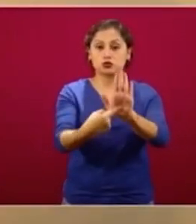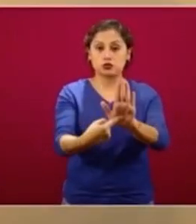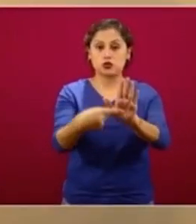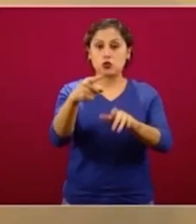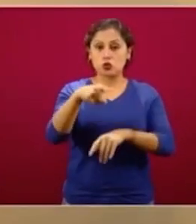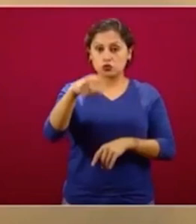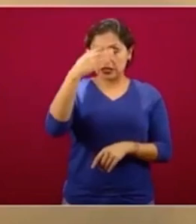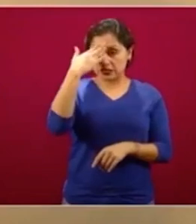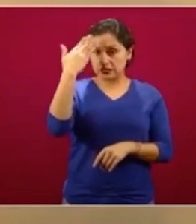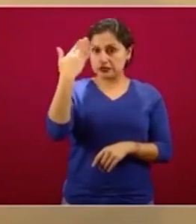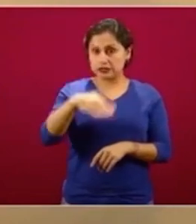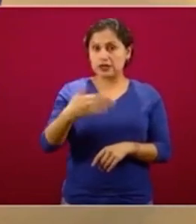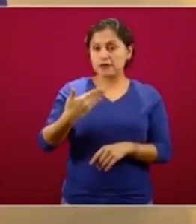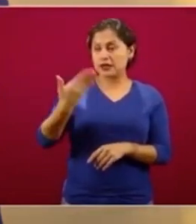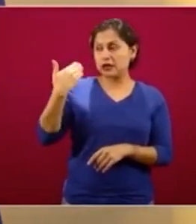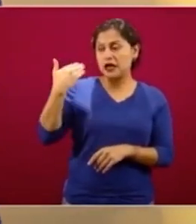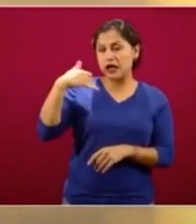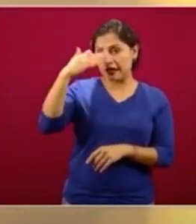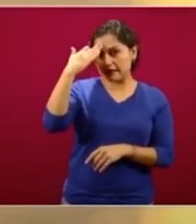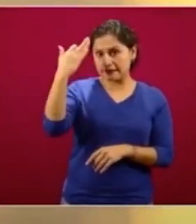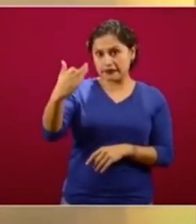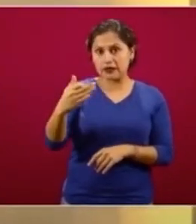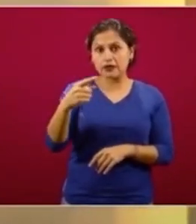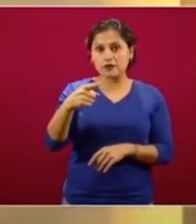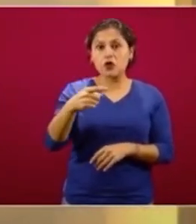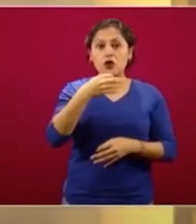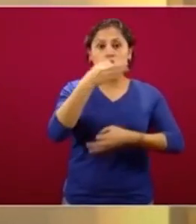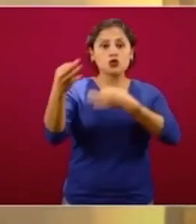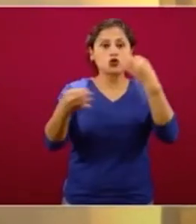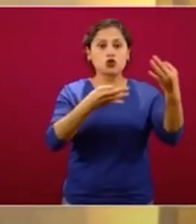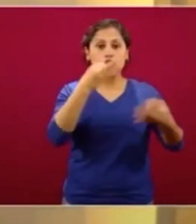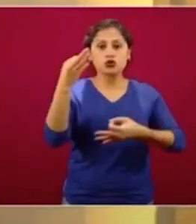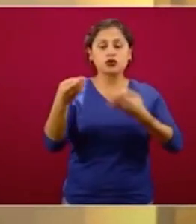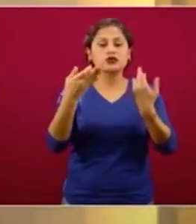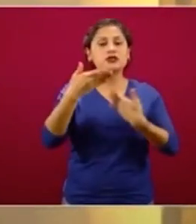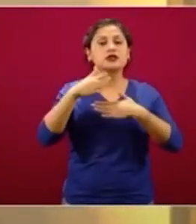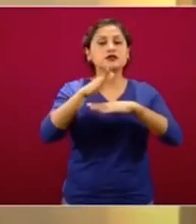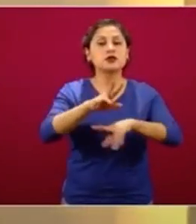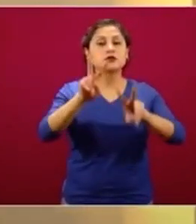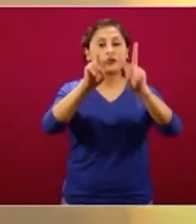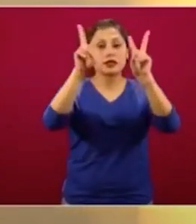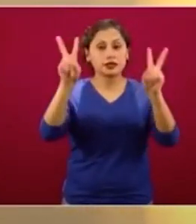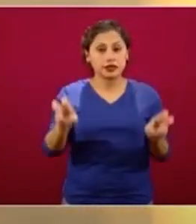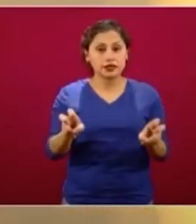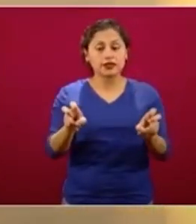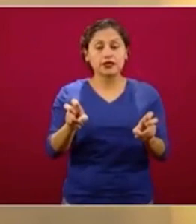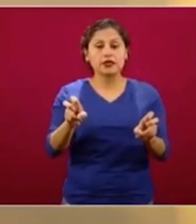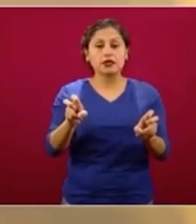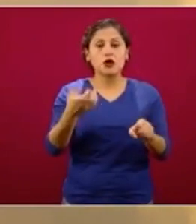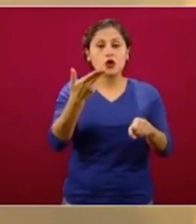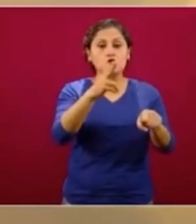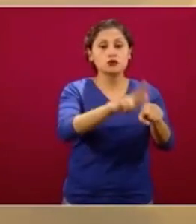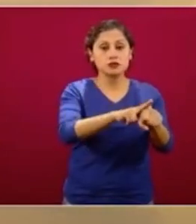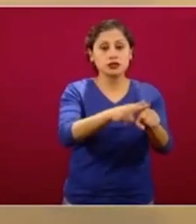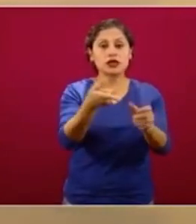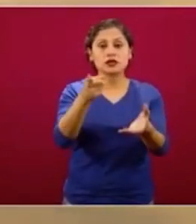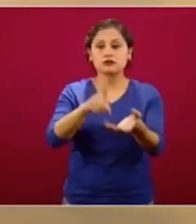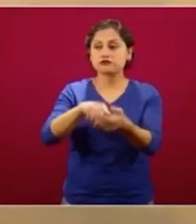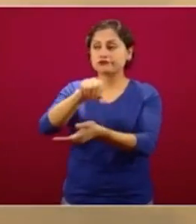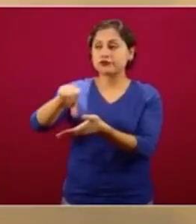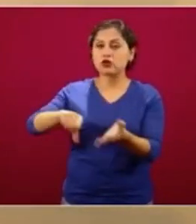que han emergido algunas noticias, en especial haciendo referencias a hospitales y bancos de sangre,